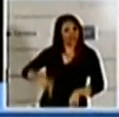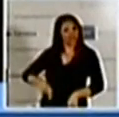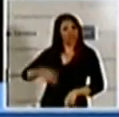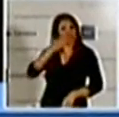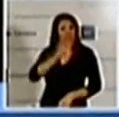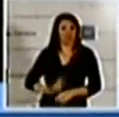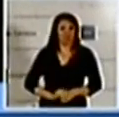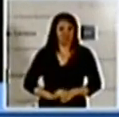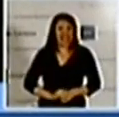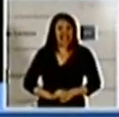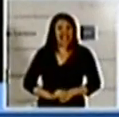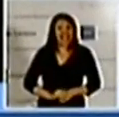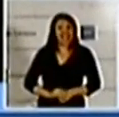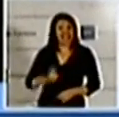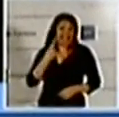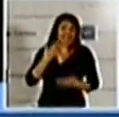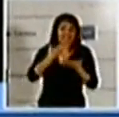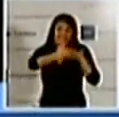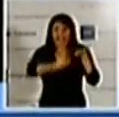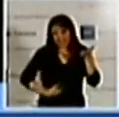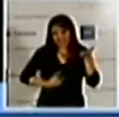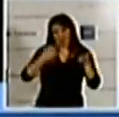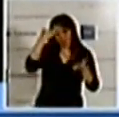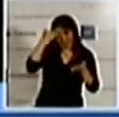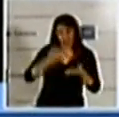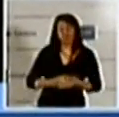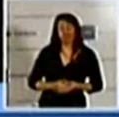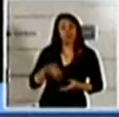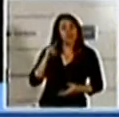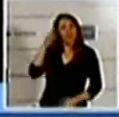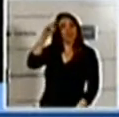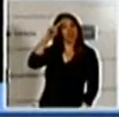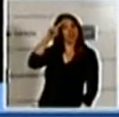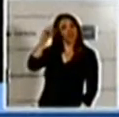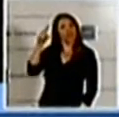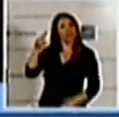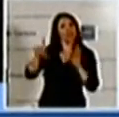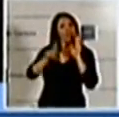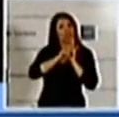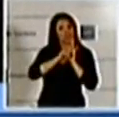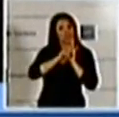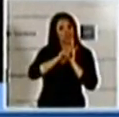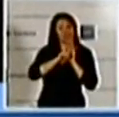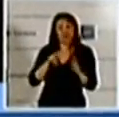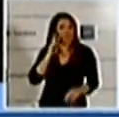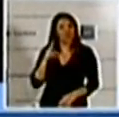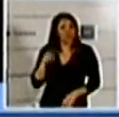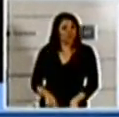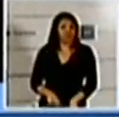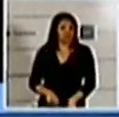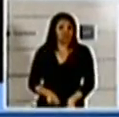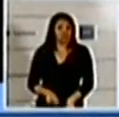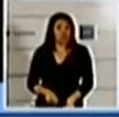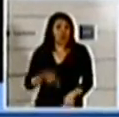respetando sus normas acabadamente. Cuestión que vemos que no ocurre en la actualidad. Esto así si tomamos el